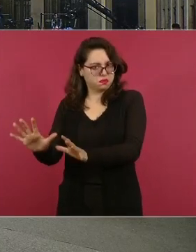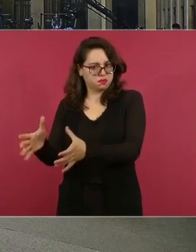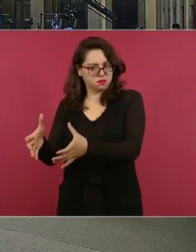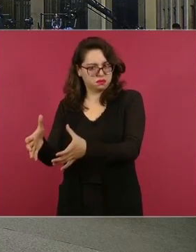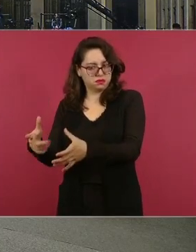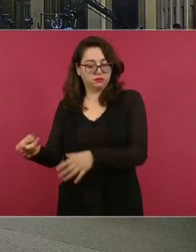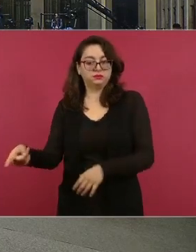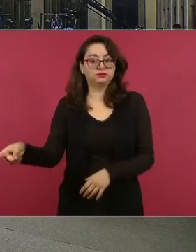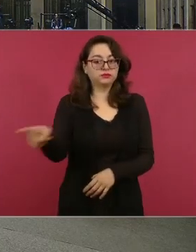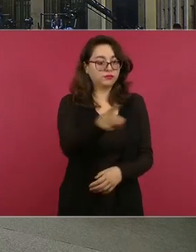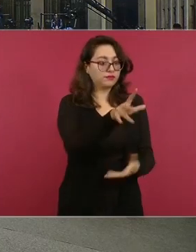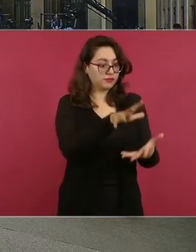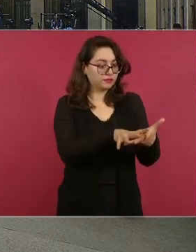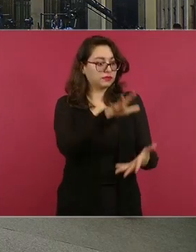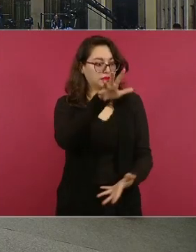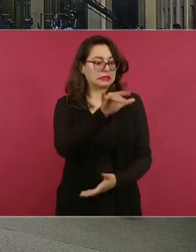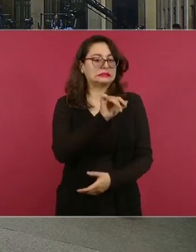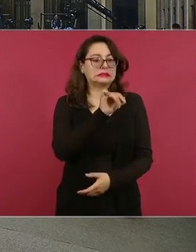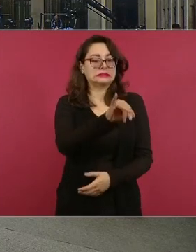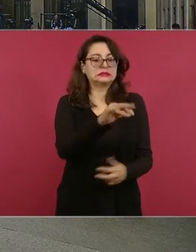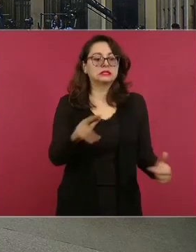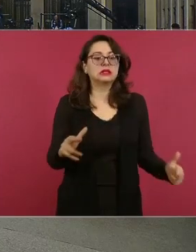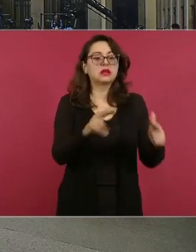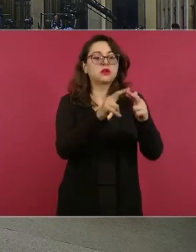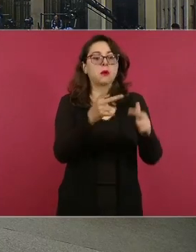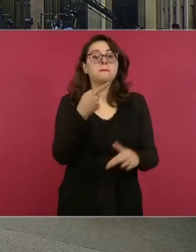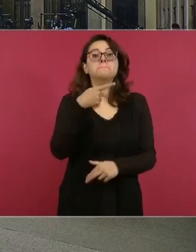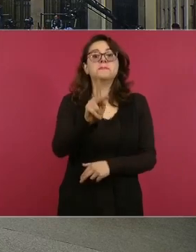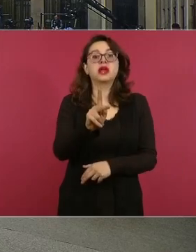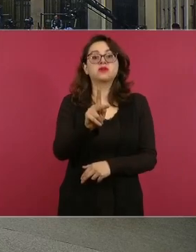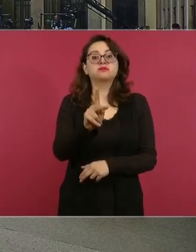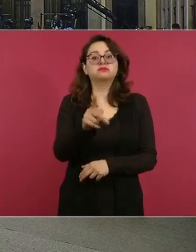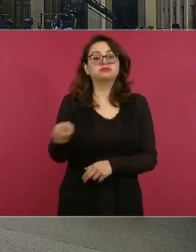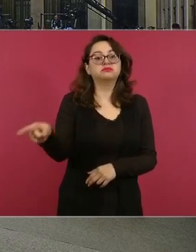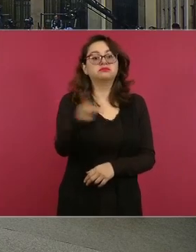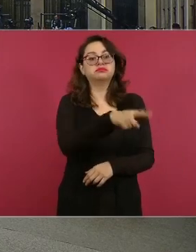es al mismo tiempo partidaria del laicismo